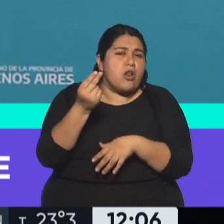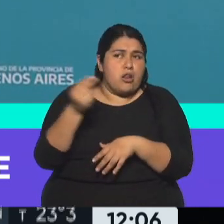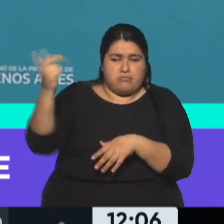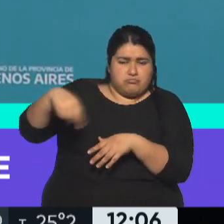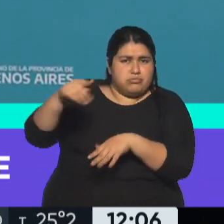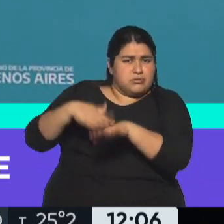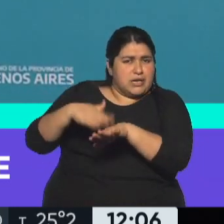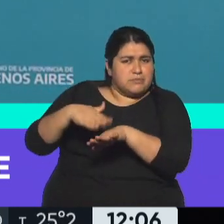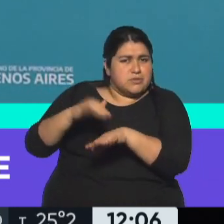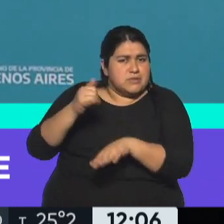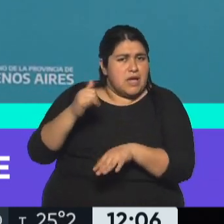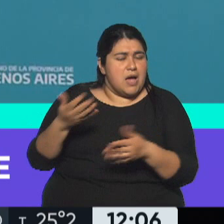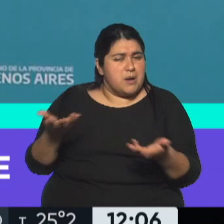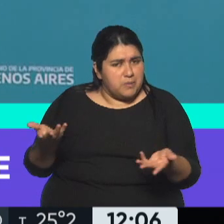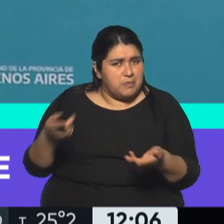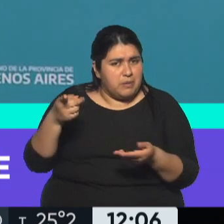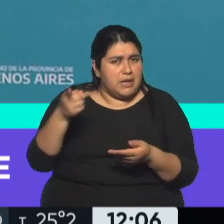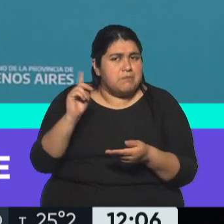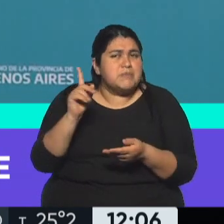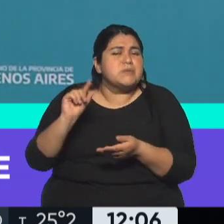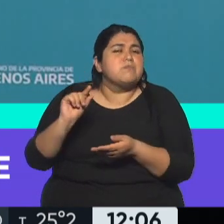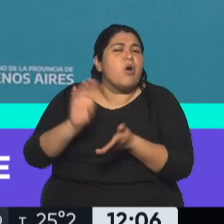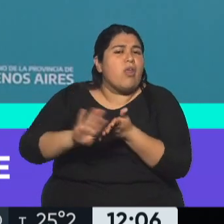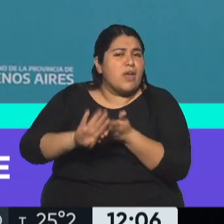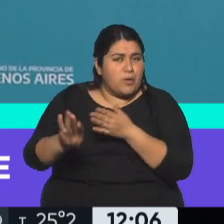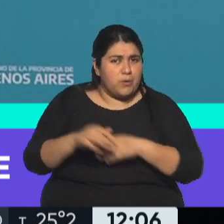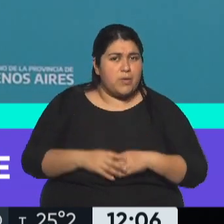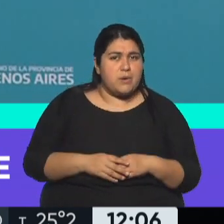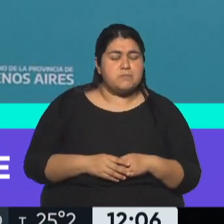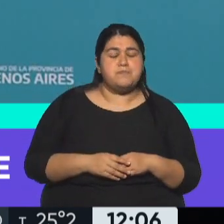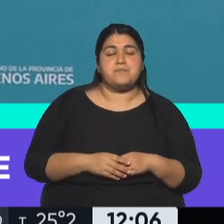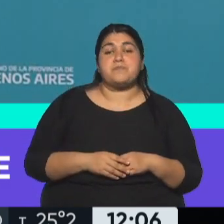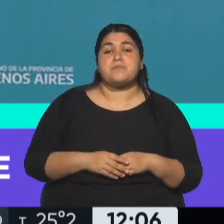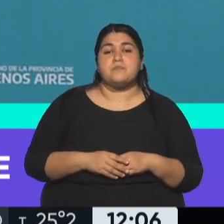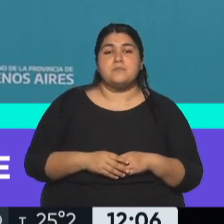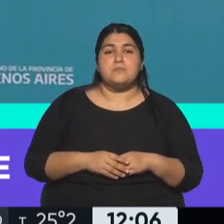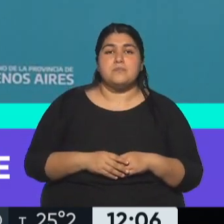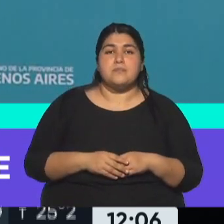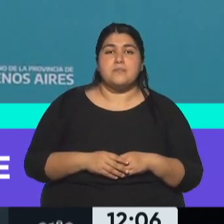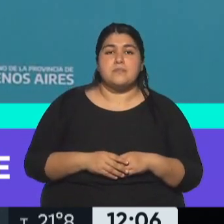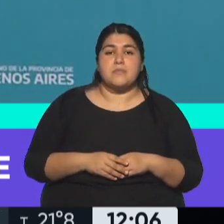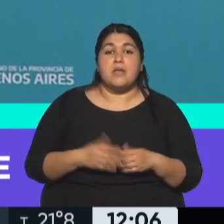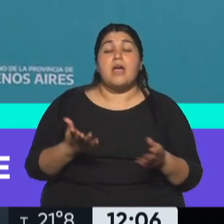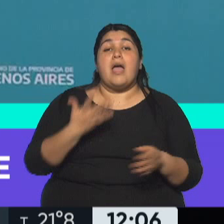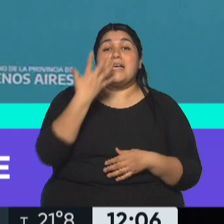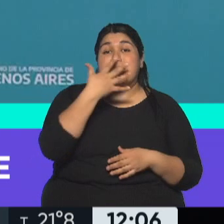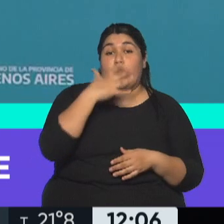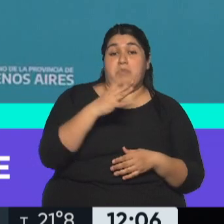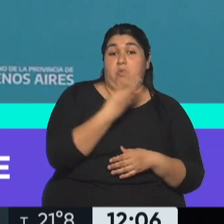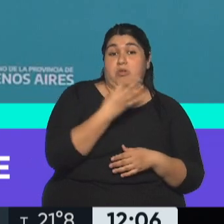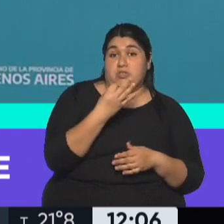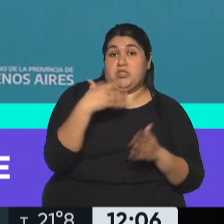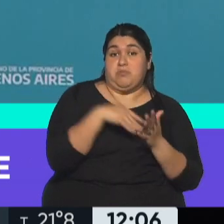responsables directos de haber tomado estos niveles de deuda. Pasan entonces de 5.400